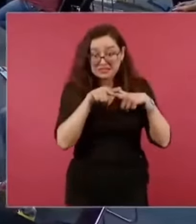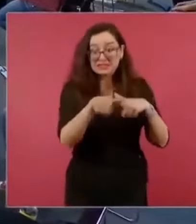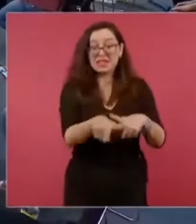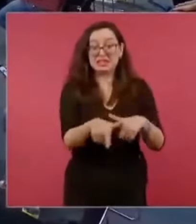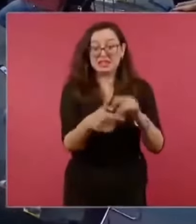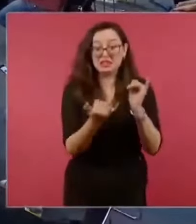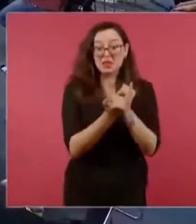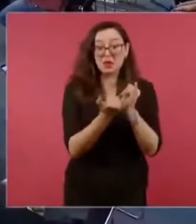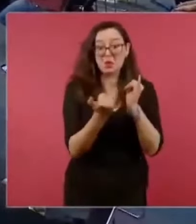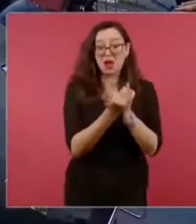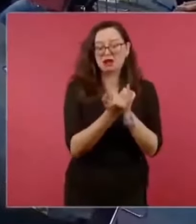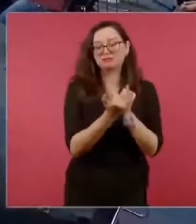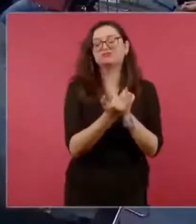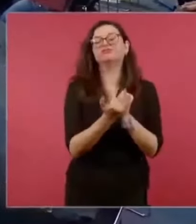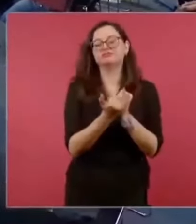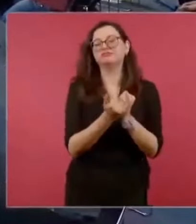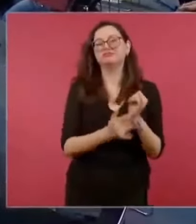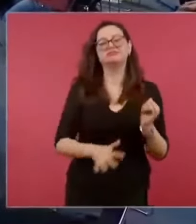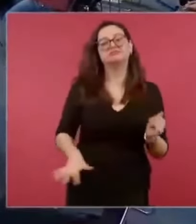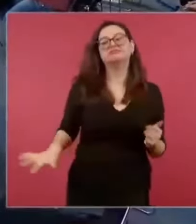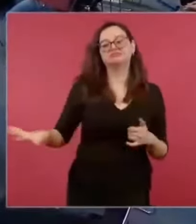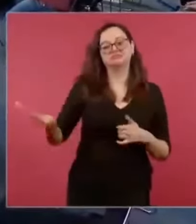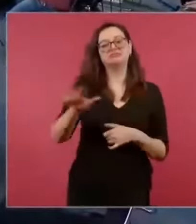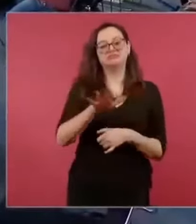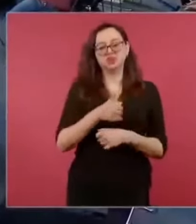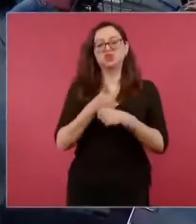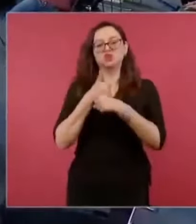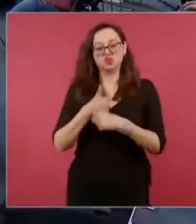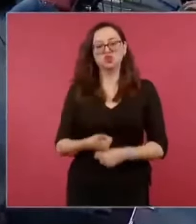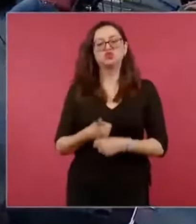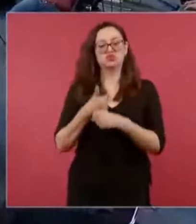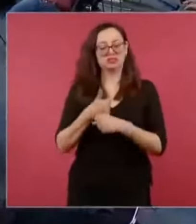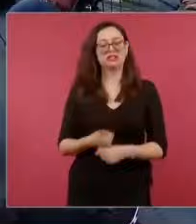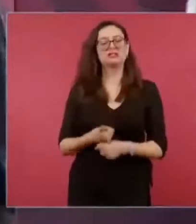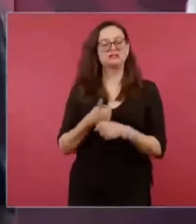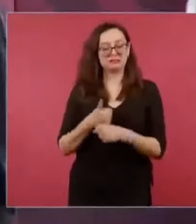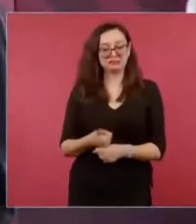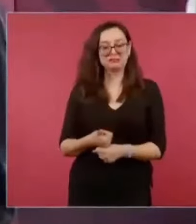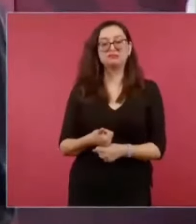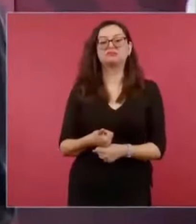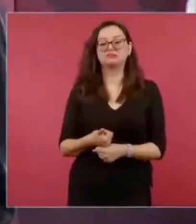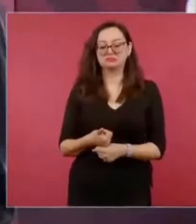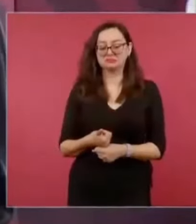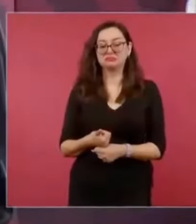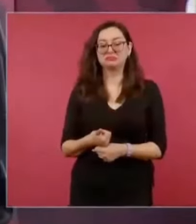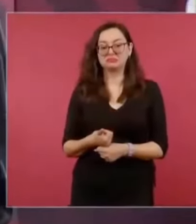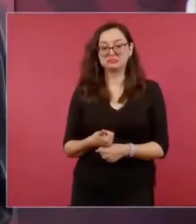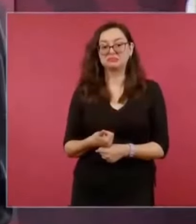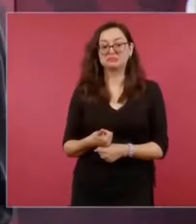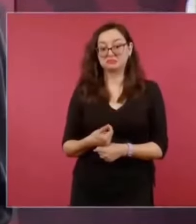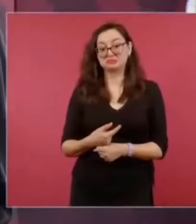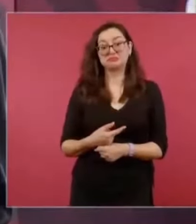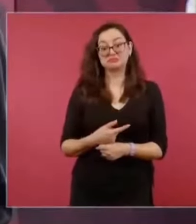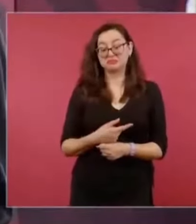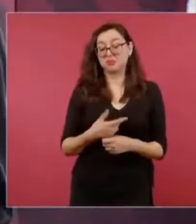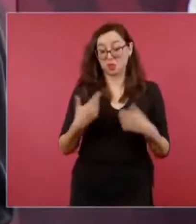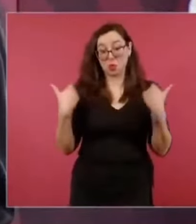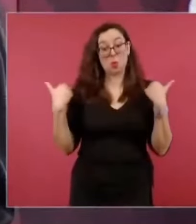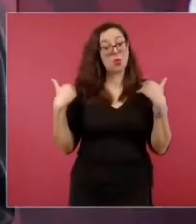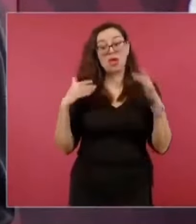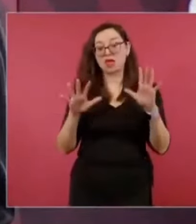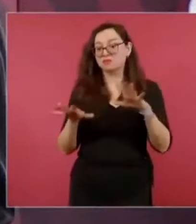sufrido mucho el pueblo y nos hubiesen absorbido por completo